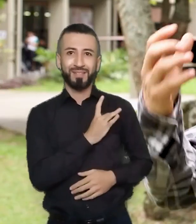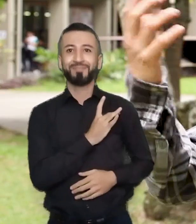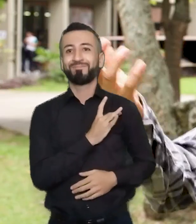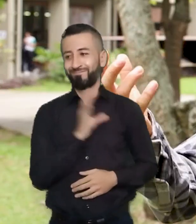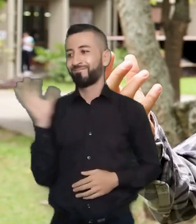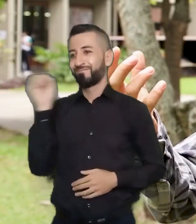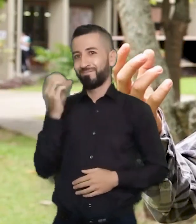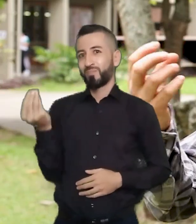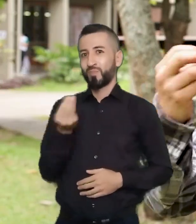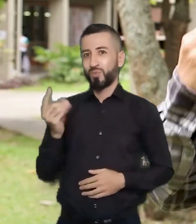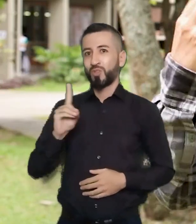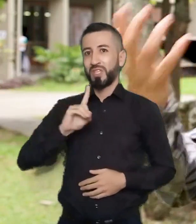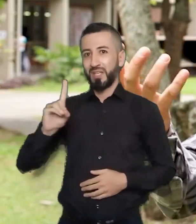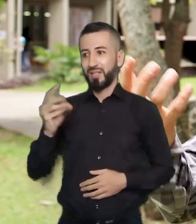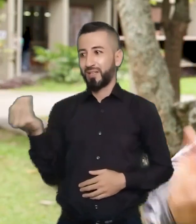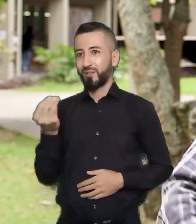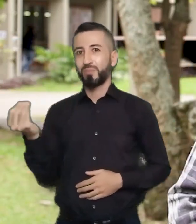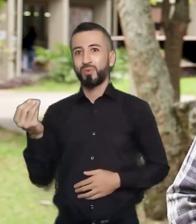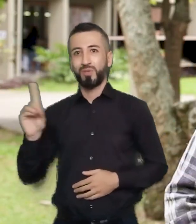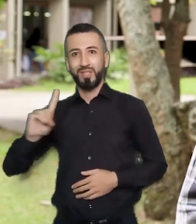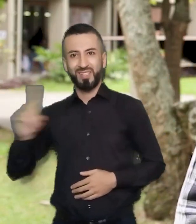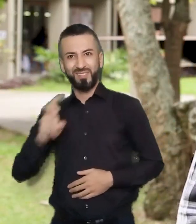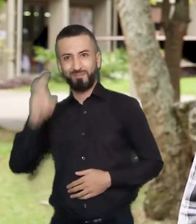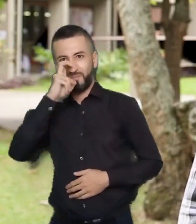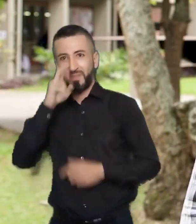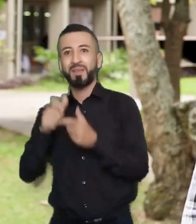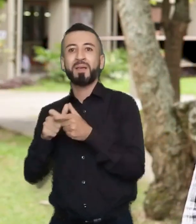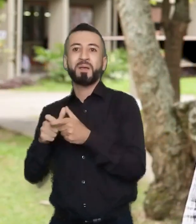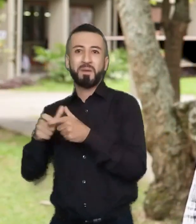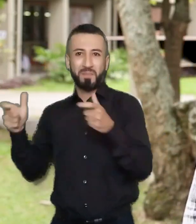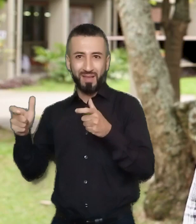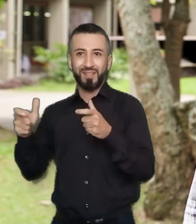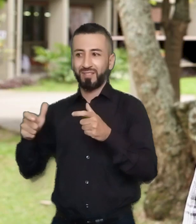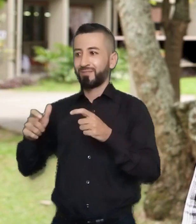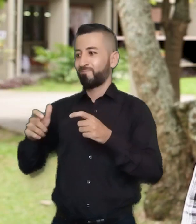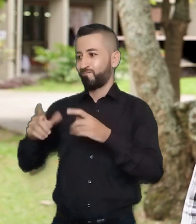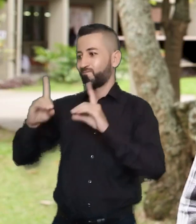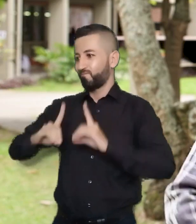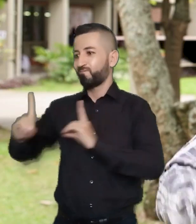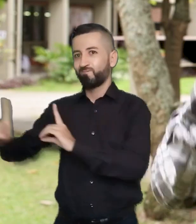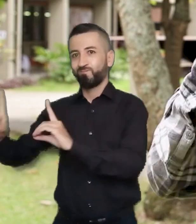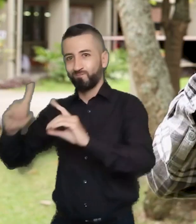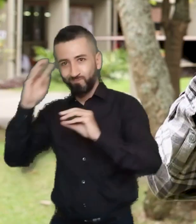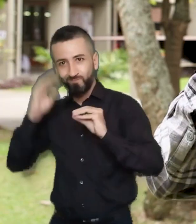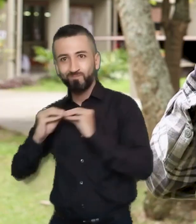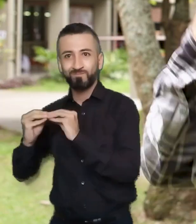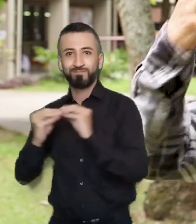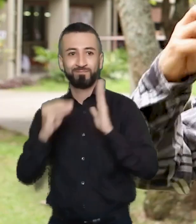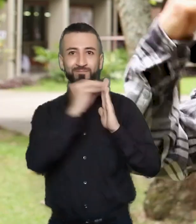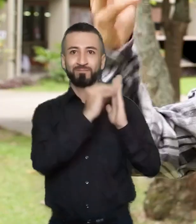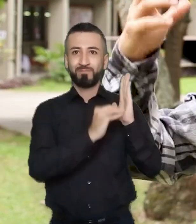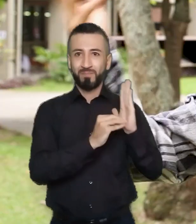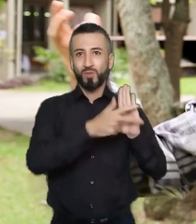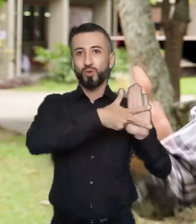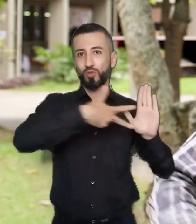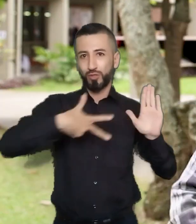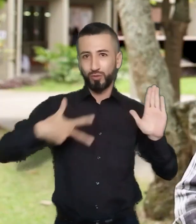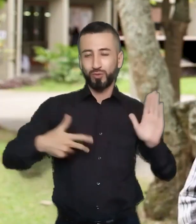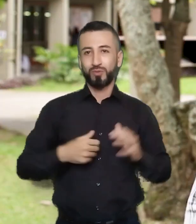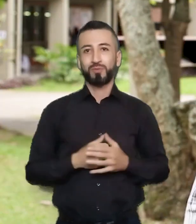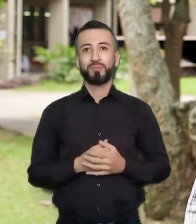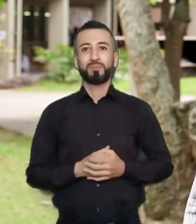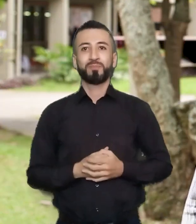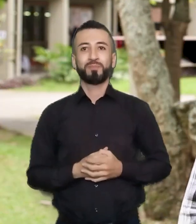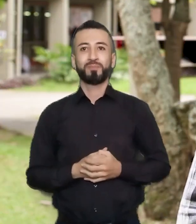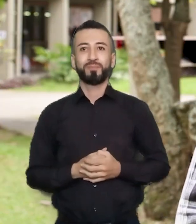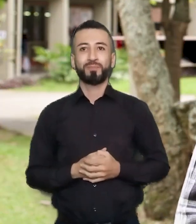sea la derecha y la ultraderecha chilena la que tiene la mayoría al momento de tomar las decisiones del articulado de esta propuesta